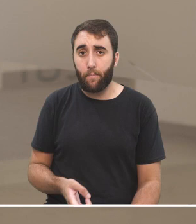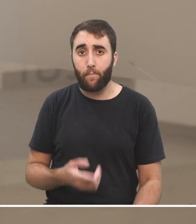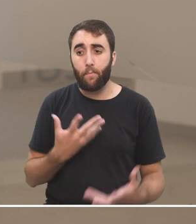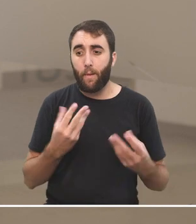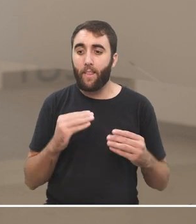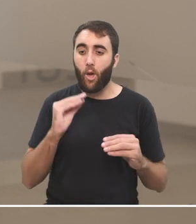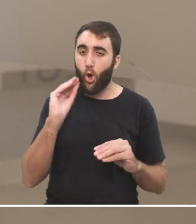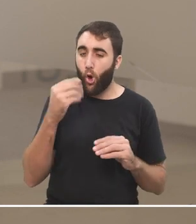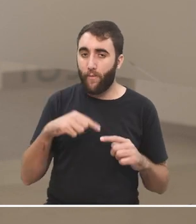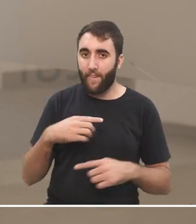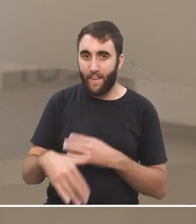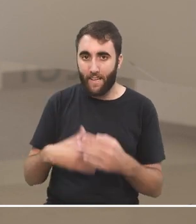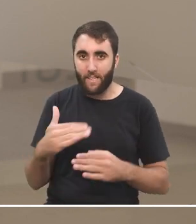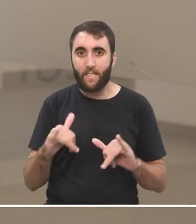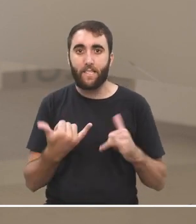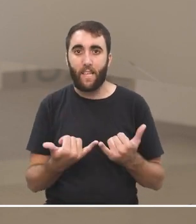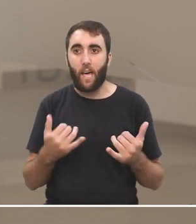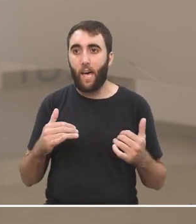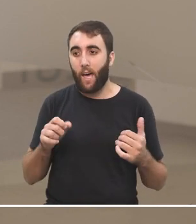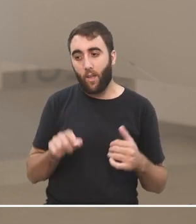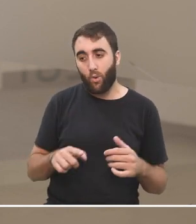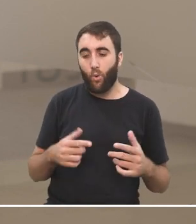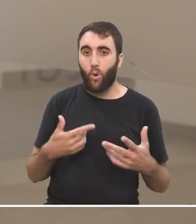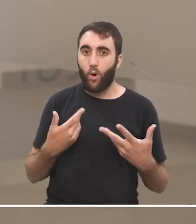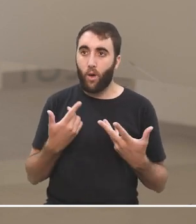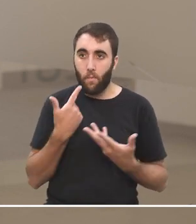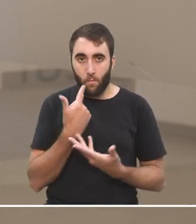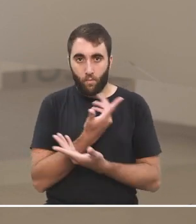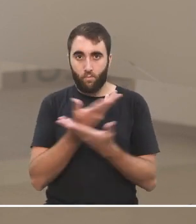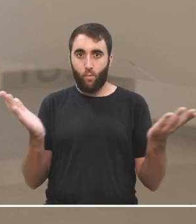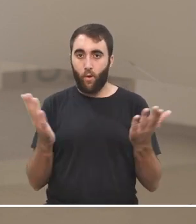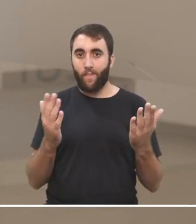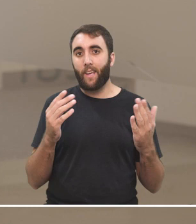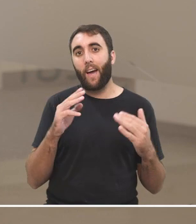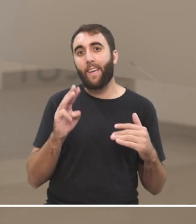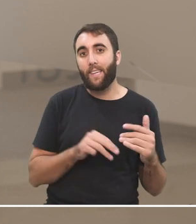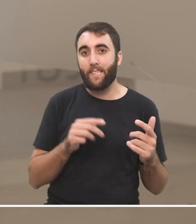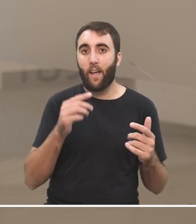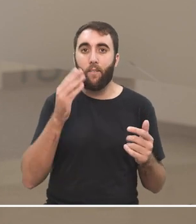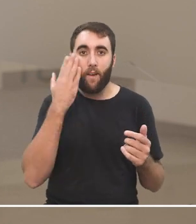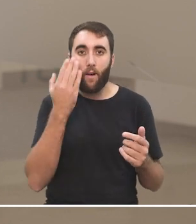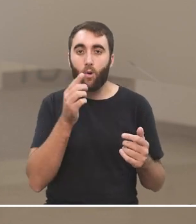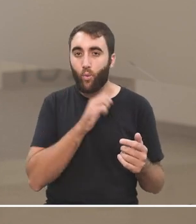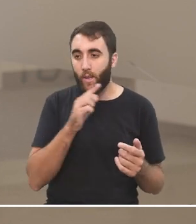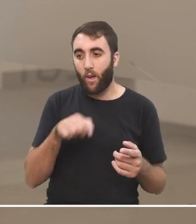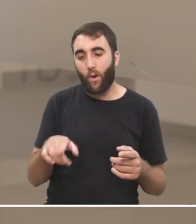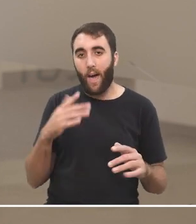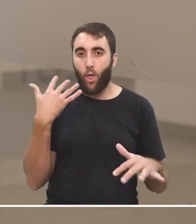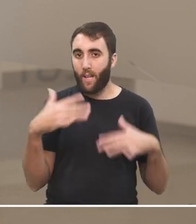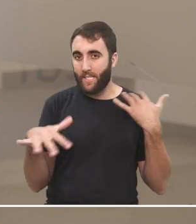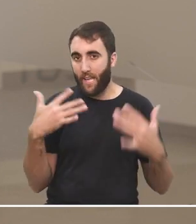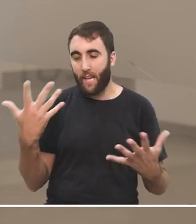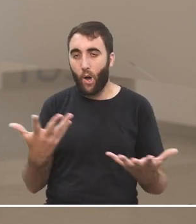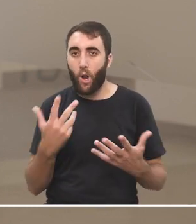generaciones más jóvenes a las que se les juega tanto en la exposición en las redes sociales en los adolescentes